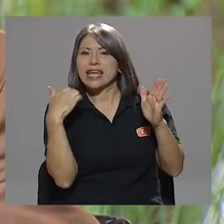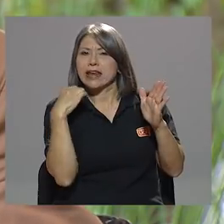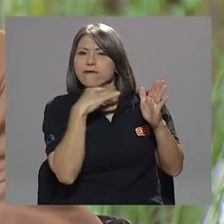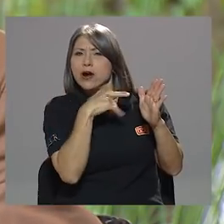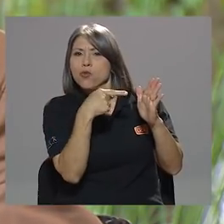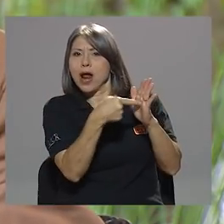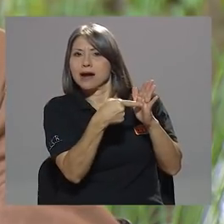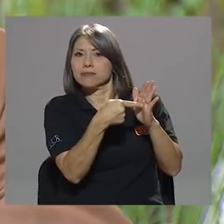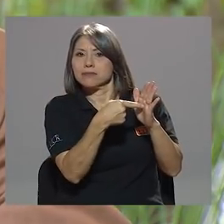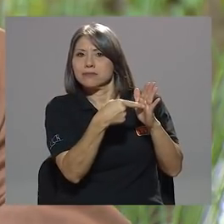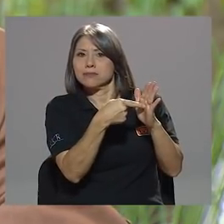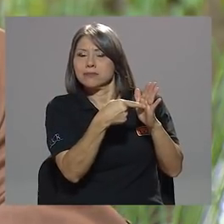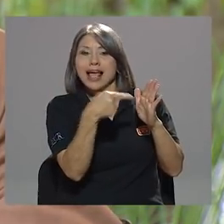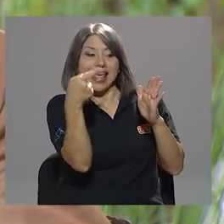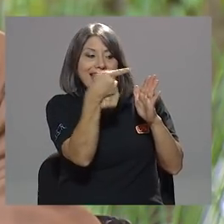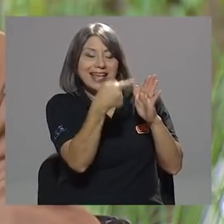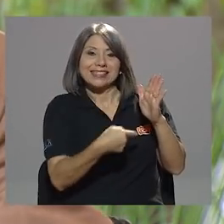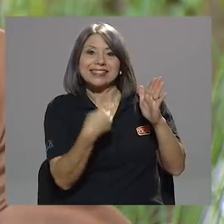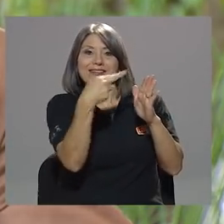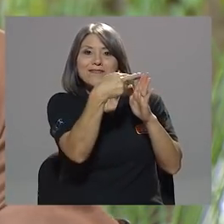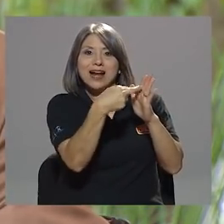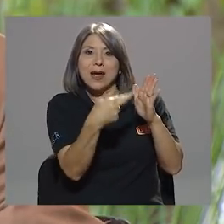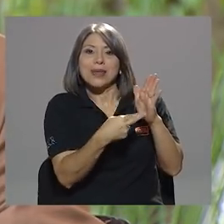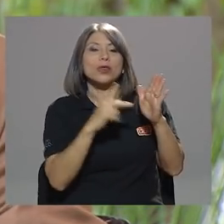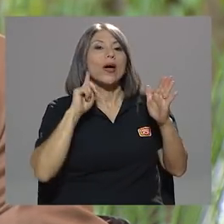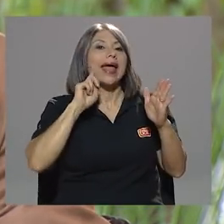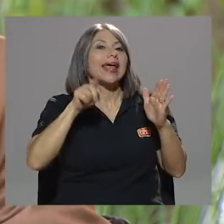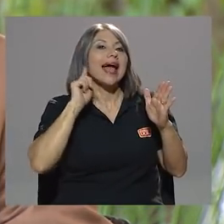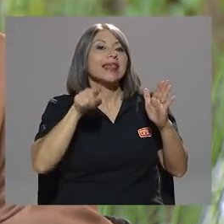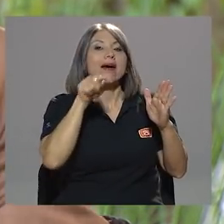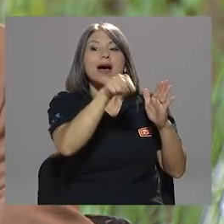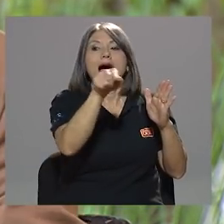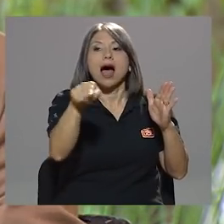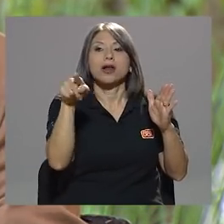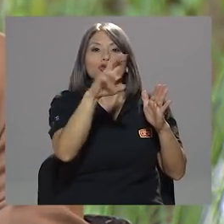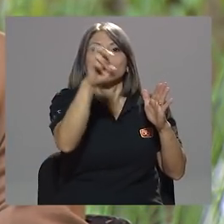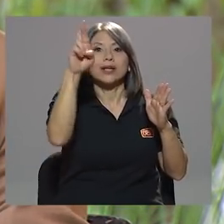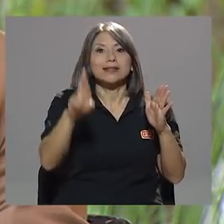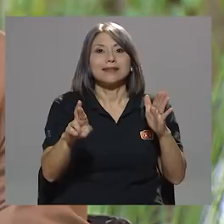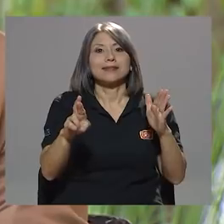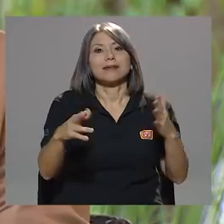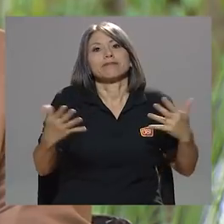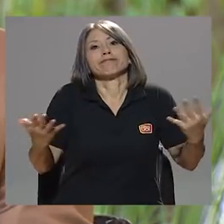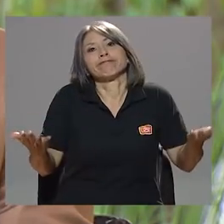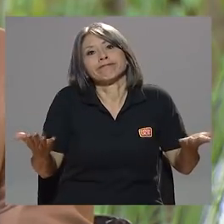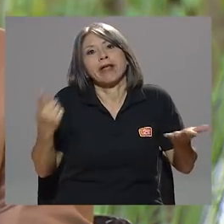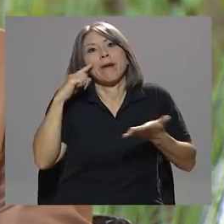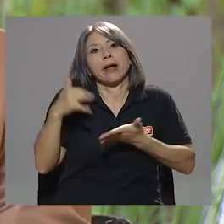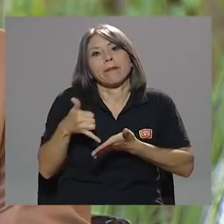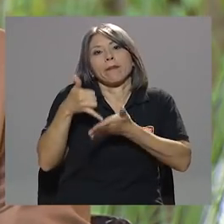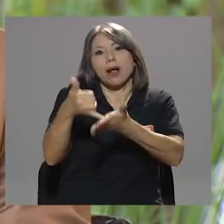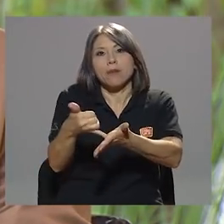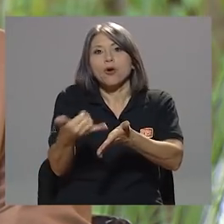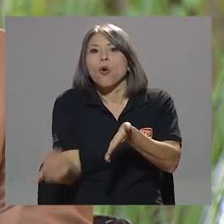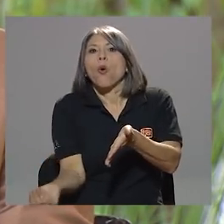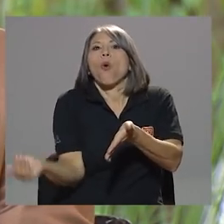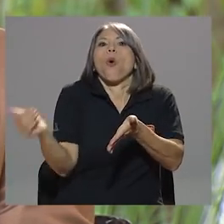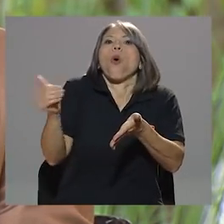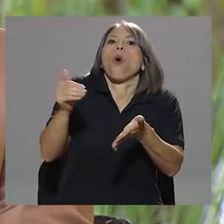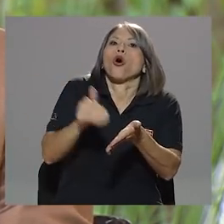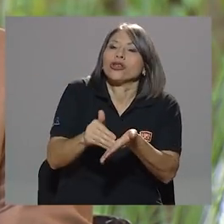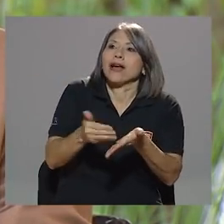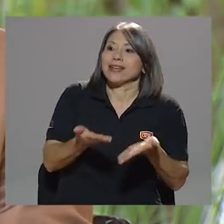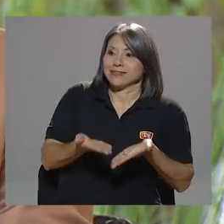un reglamento que engañaba a los costarricenses. A, para premio, le damos de nuevo la